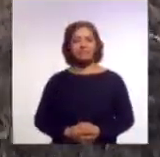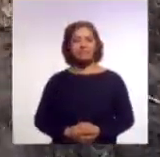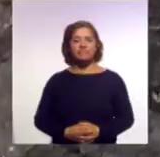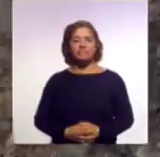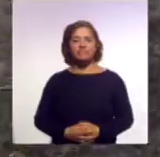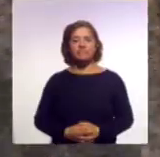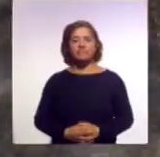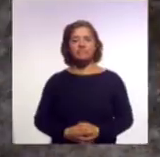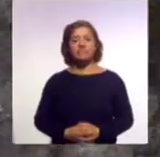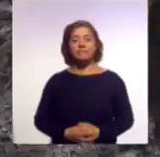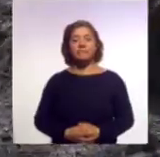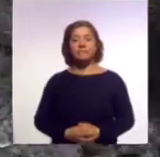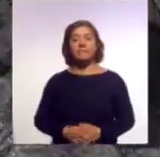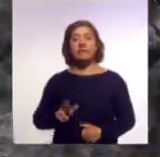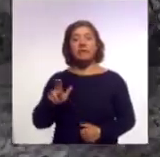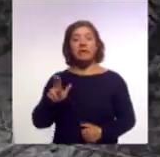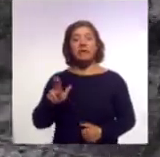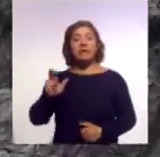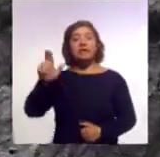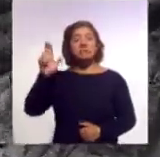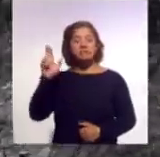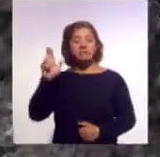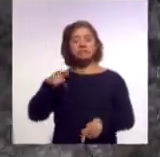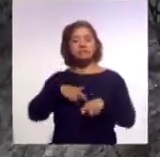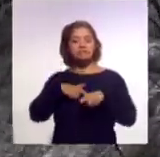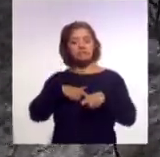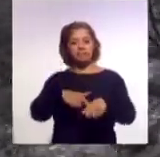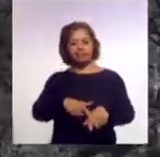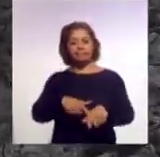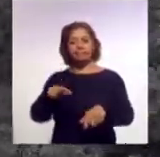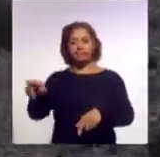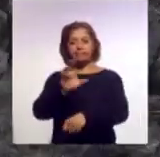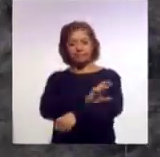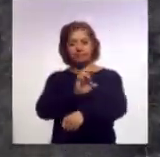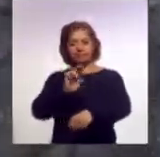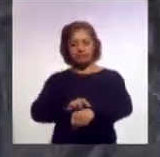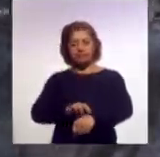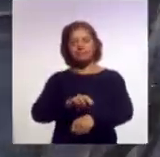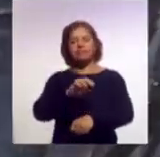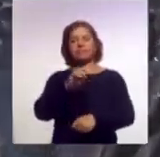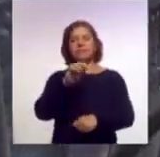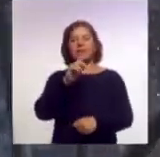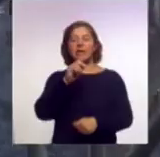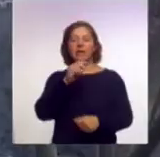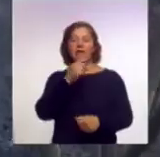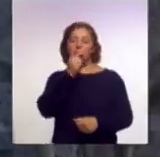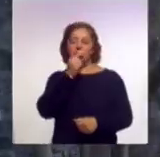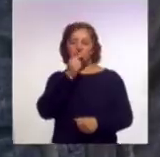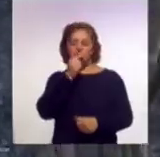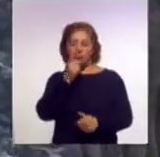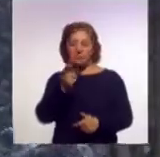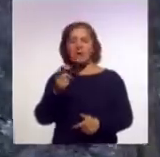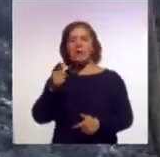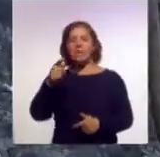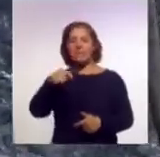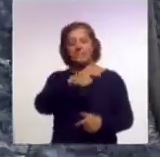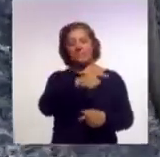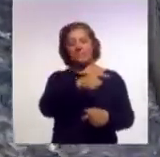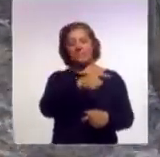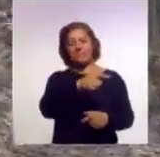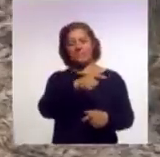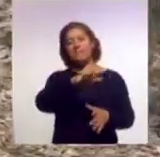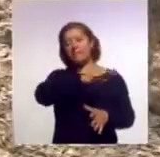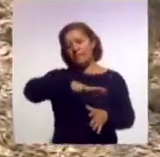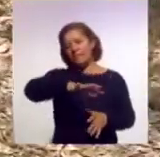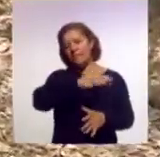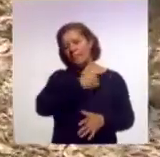Este martes continuaron los trabajos de elementos de la Coordinación Estatal de Protección Civil de las corporaciones municipales de Tlaxcala,